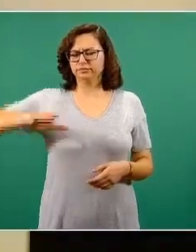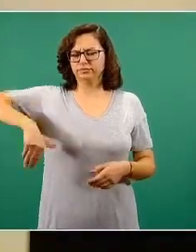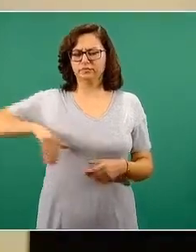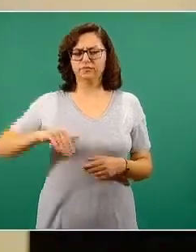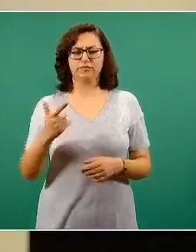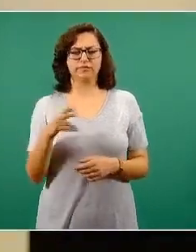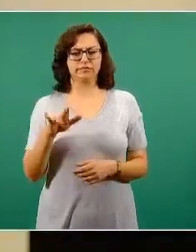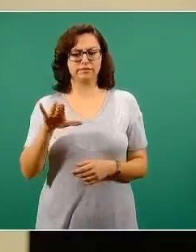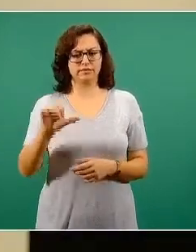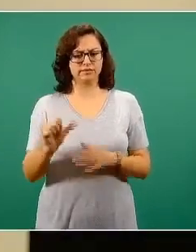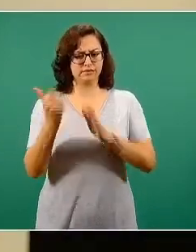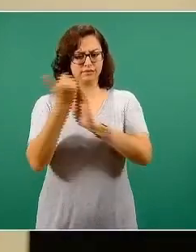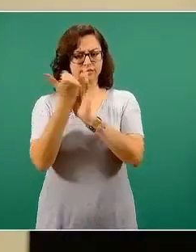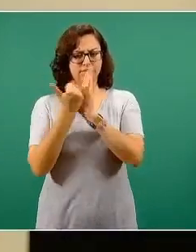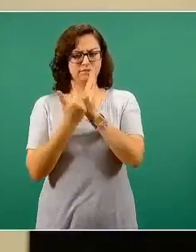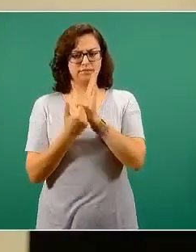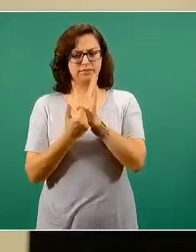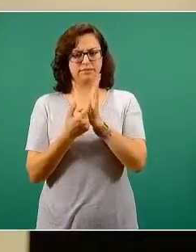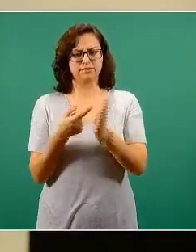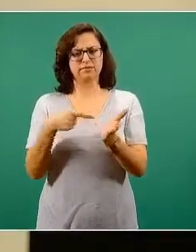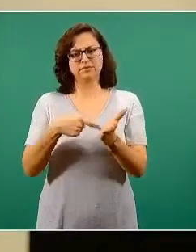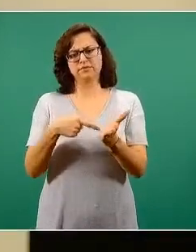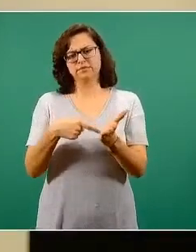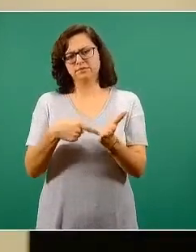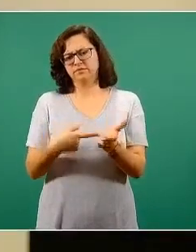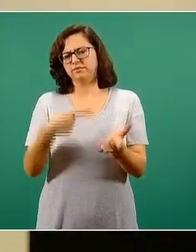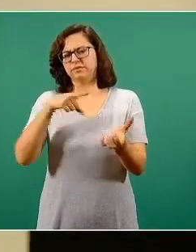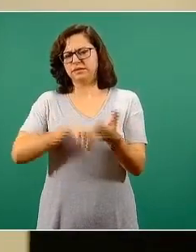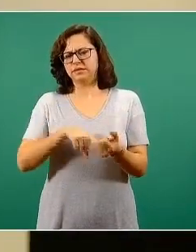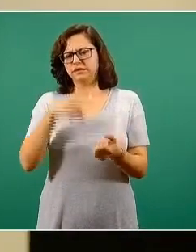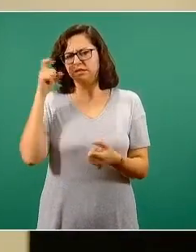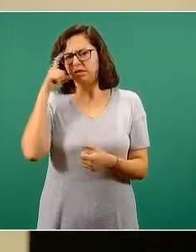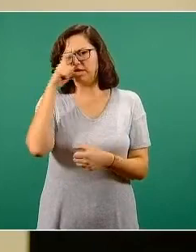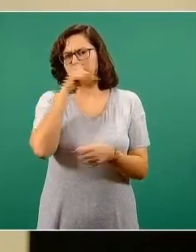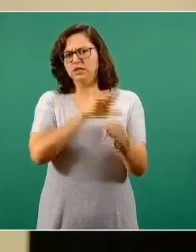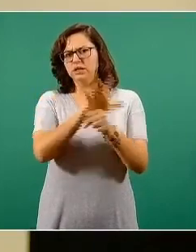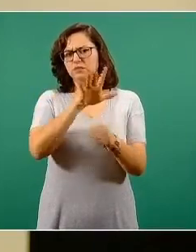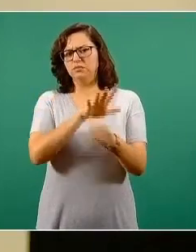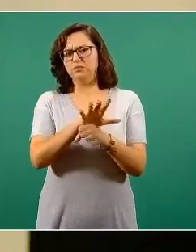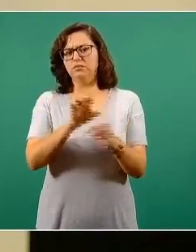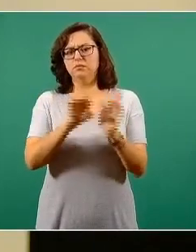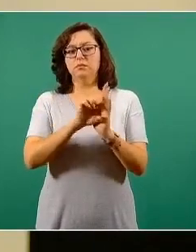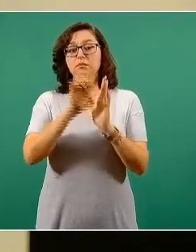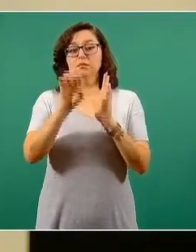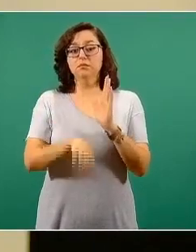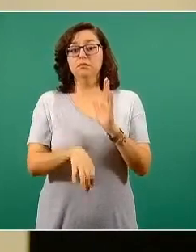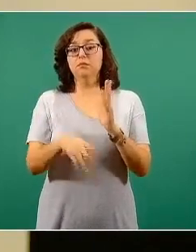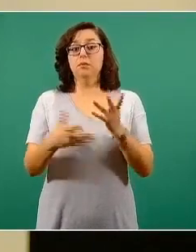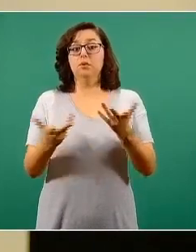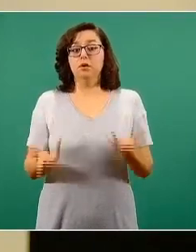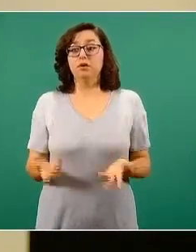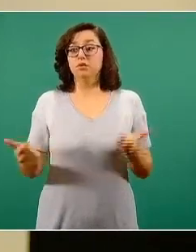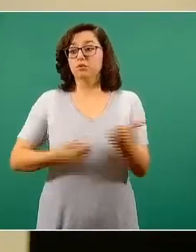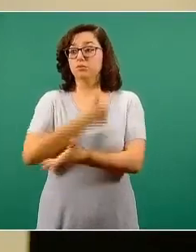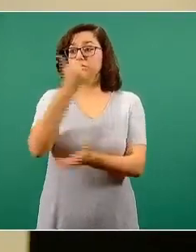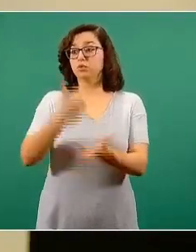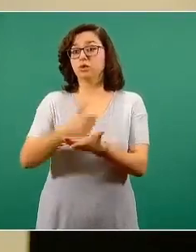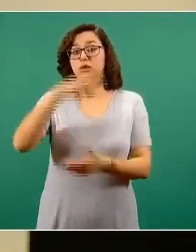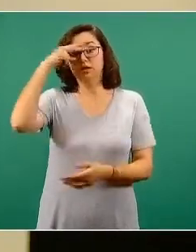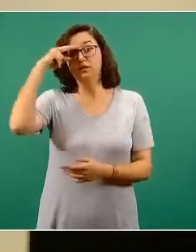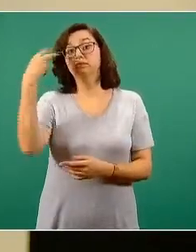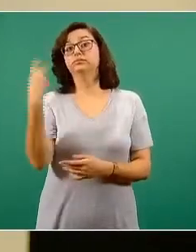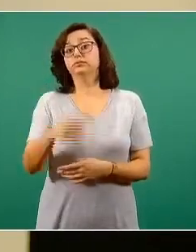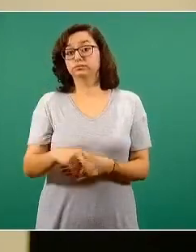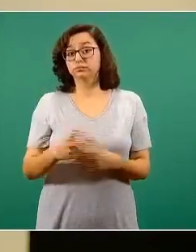presentado, ¿qué complejidades se encontraron, por ejemplo, en ciudades tan difíciles como en este caso es la Ciudad de México?